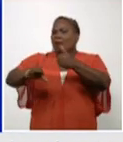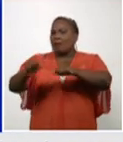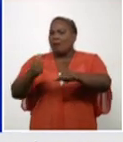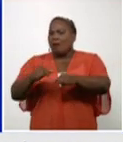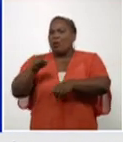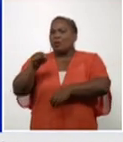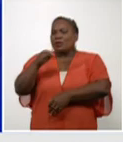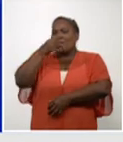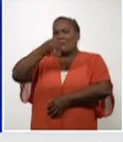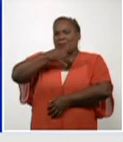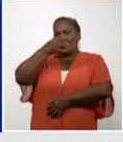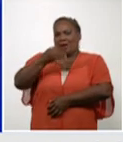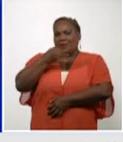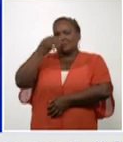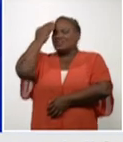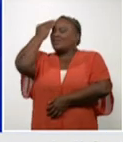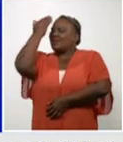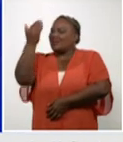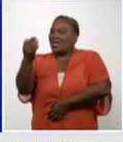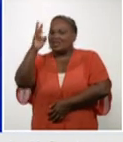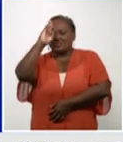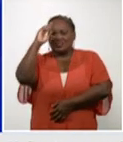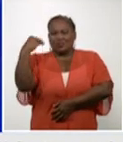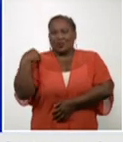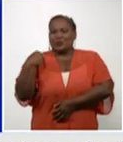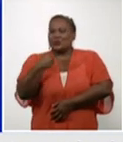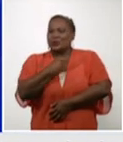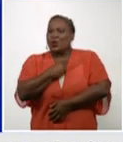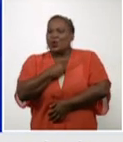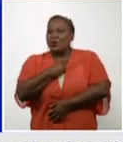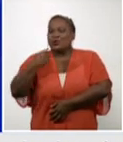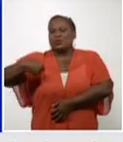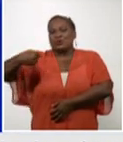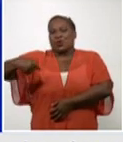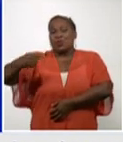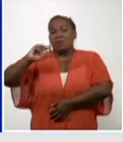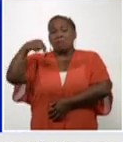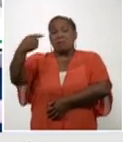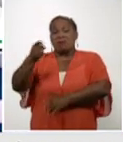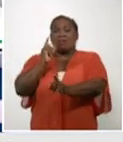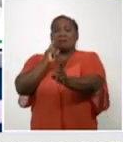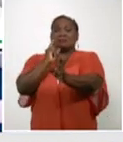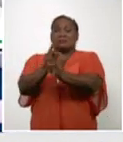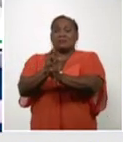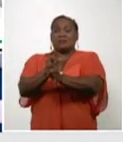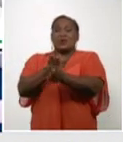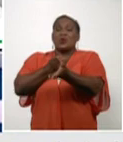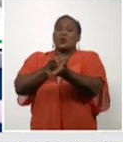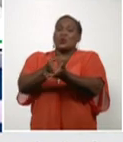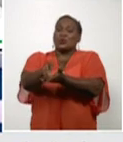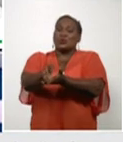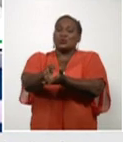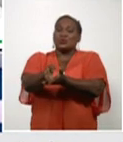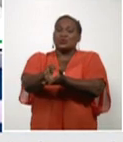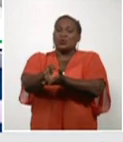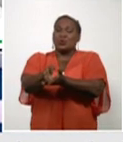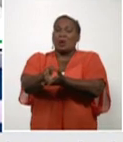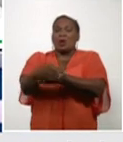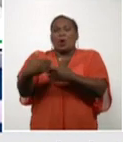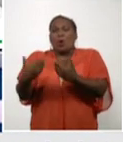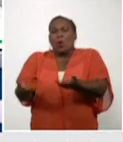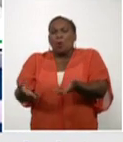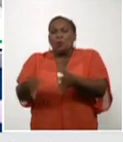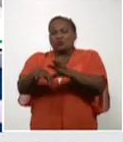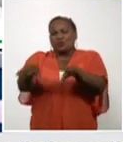laboratorios. Agradecerle su presencia, doctor, en nuestro espacio. Lo esperamos mañana para continuar conociendo cuál es el comportamiento de la